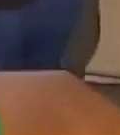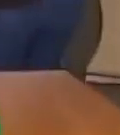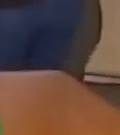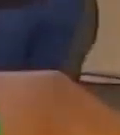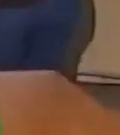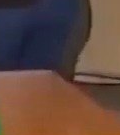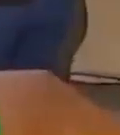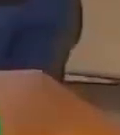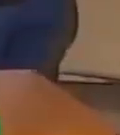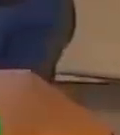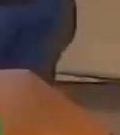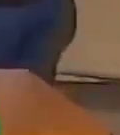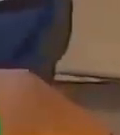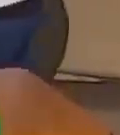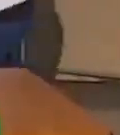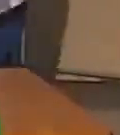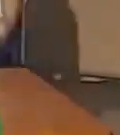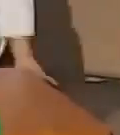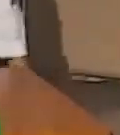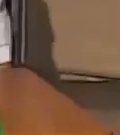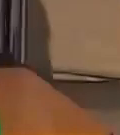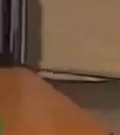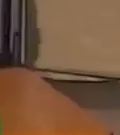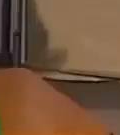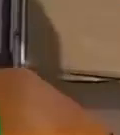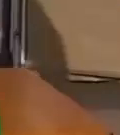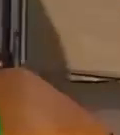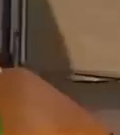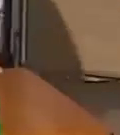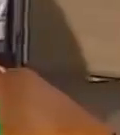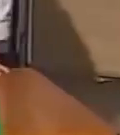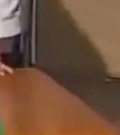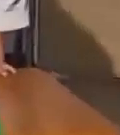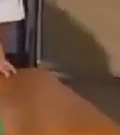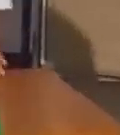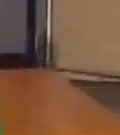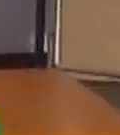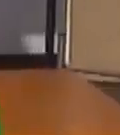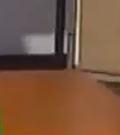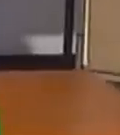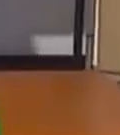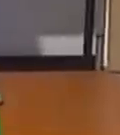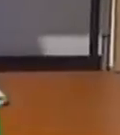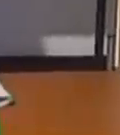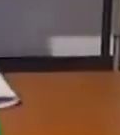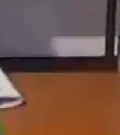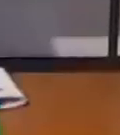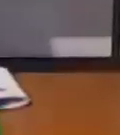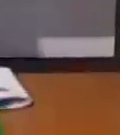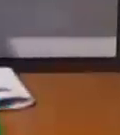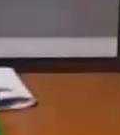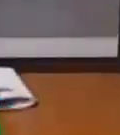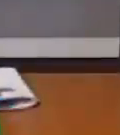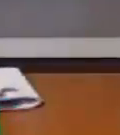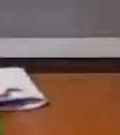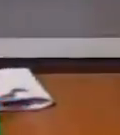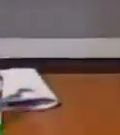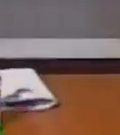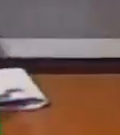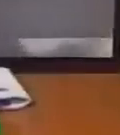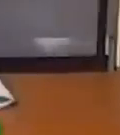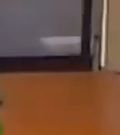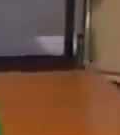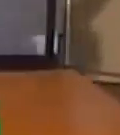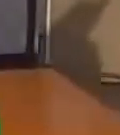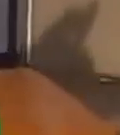ejemplo, las sillas, las mesas. Hay algunos otros objetos como